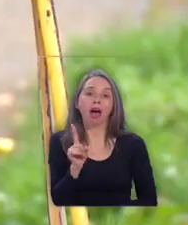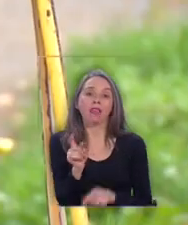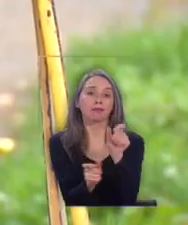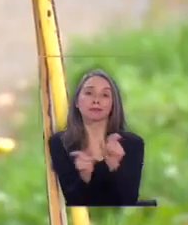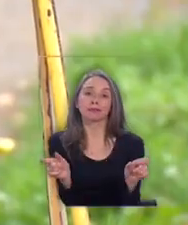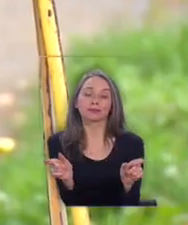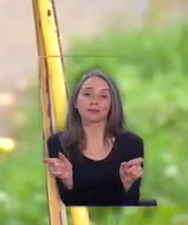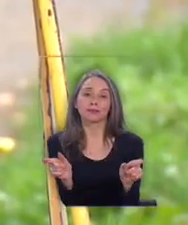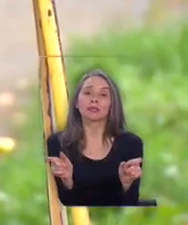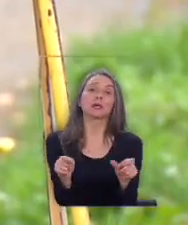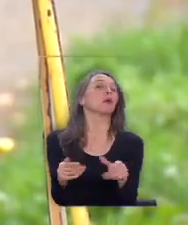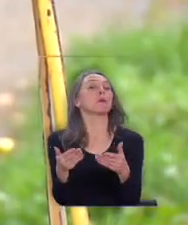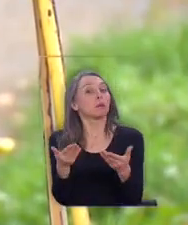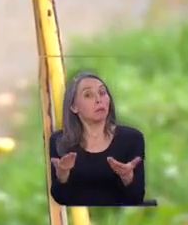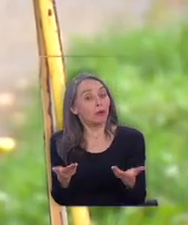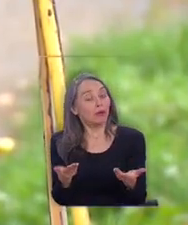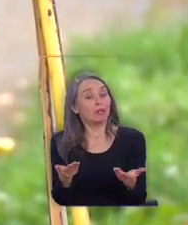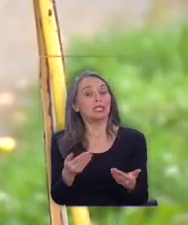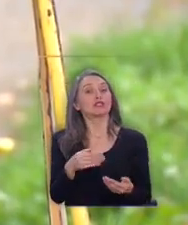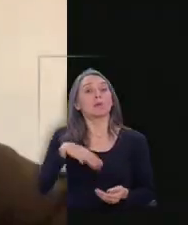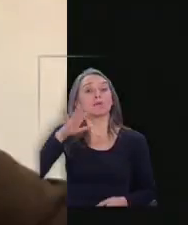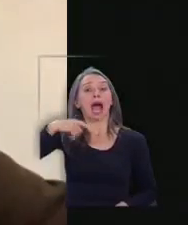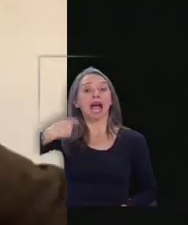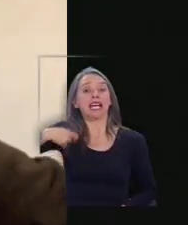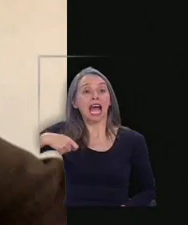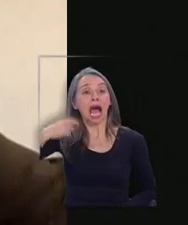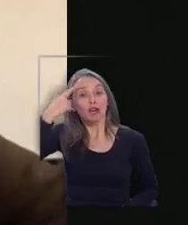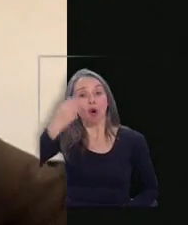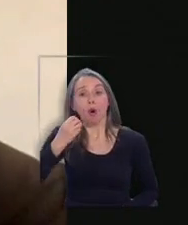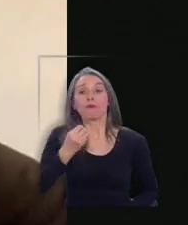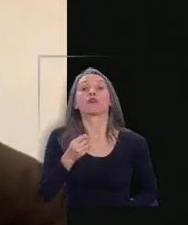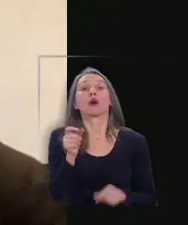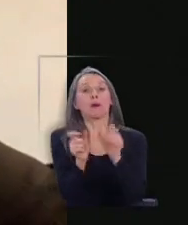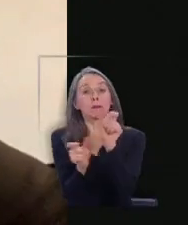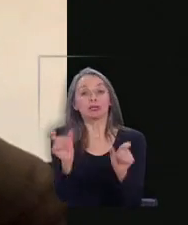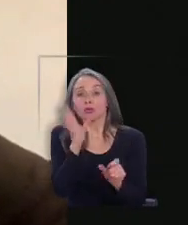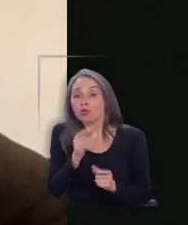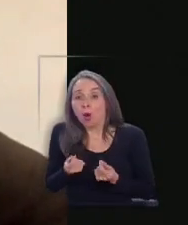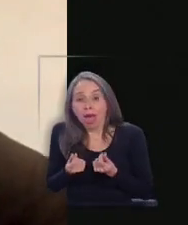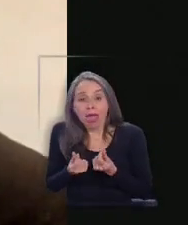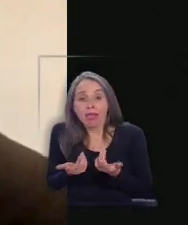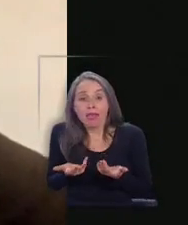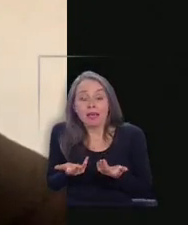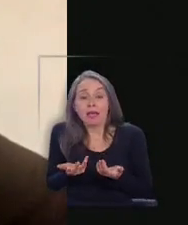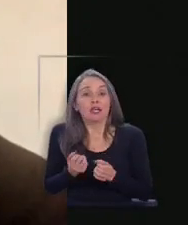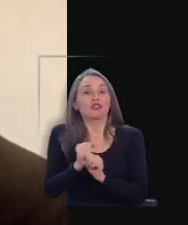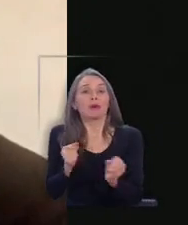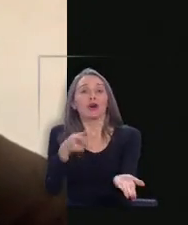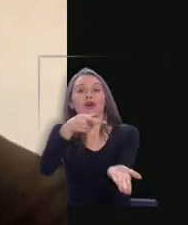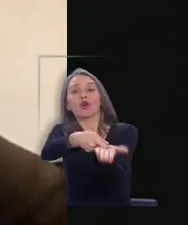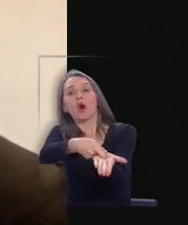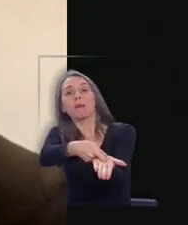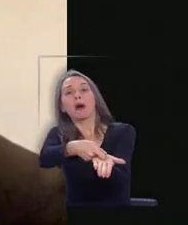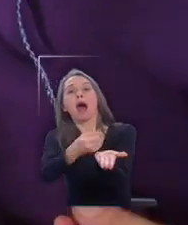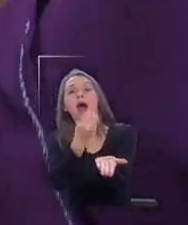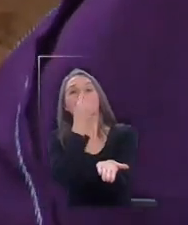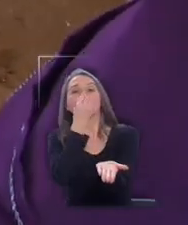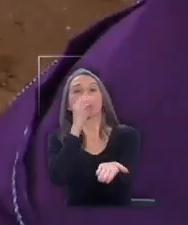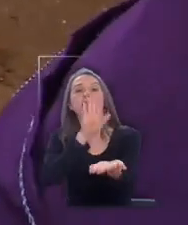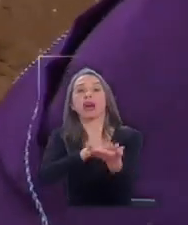alcance. Es obviamente mucho más cara. Las personas de menos recursos no acceden a ese tipo de